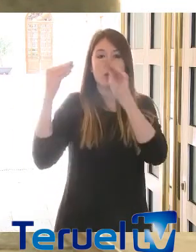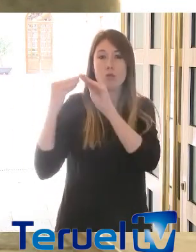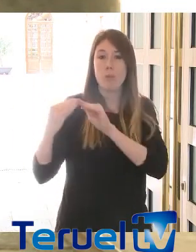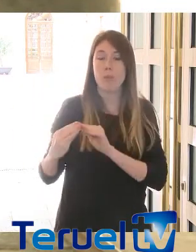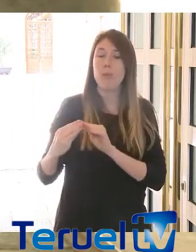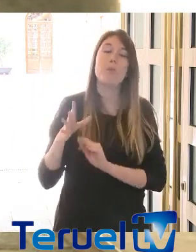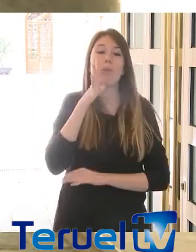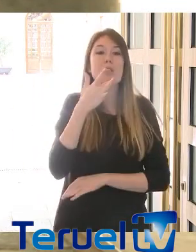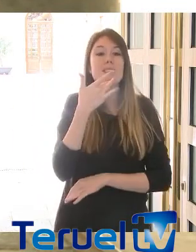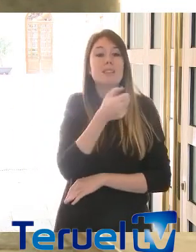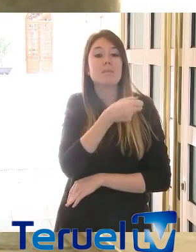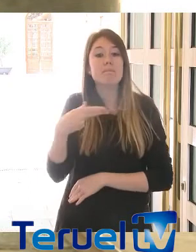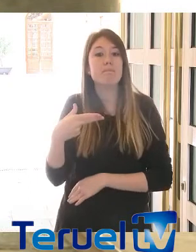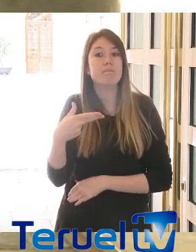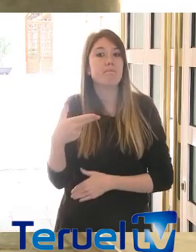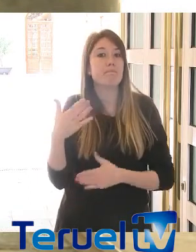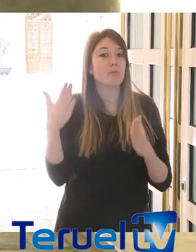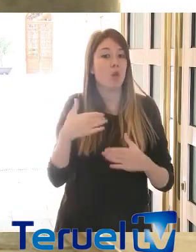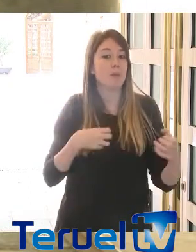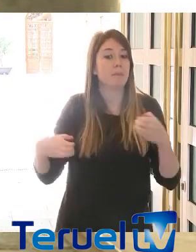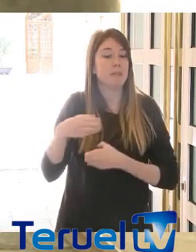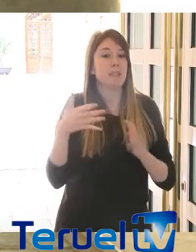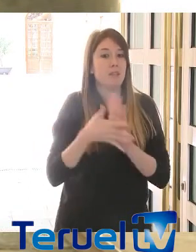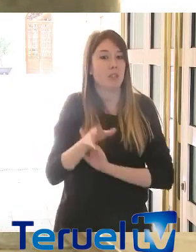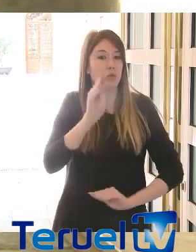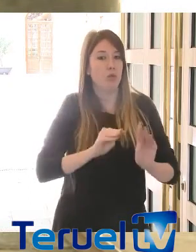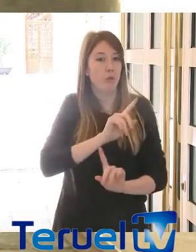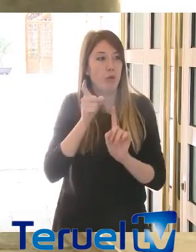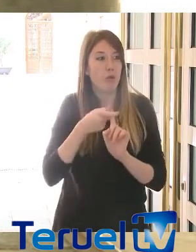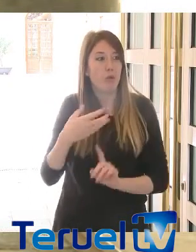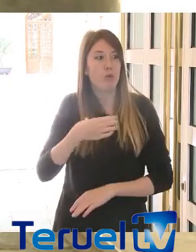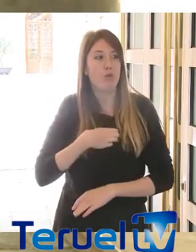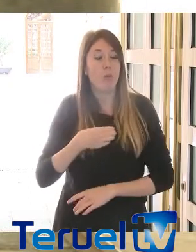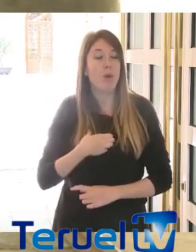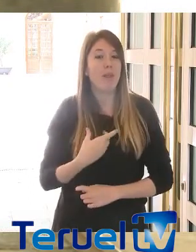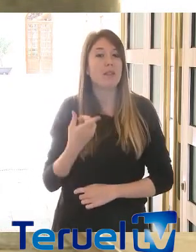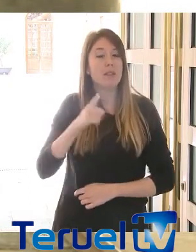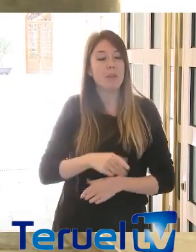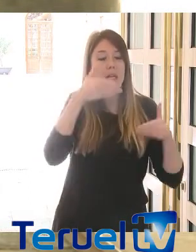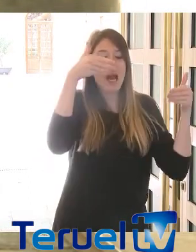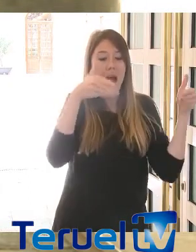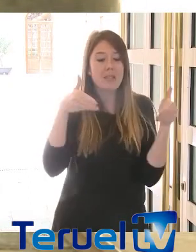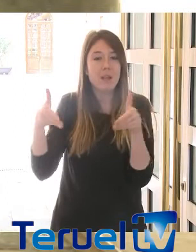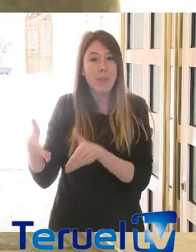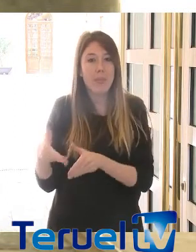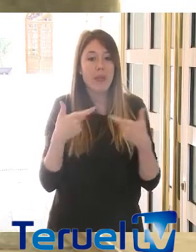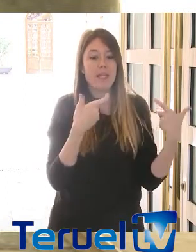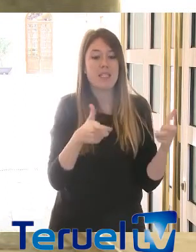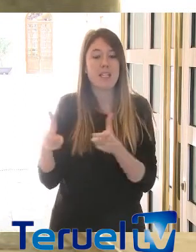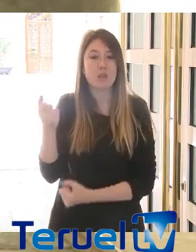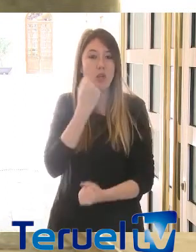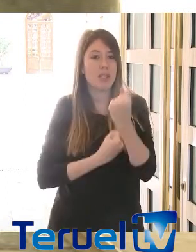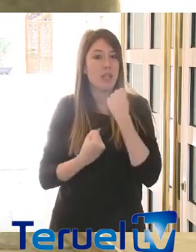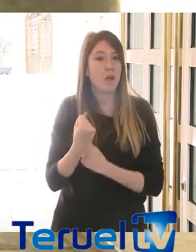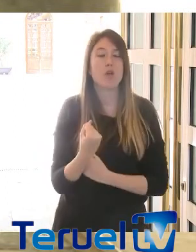diagnósticos difícilmente podremos llegar a soluciones comunes. Más allá de atender a esos sectores económicos cuando esto pase